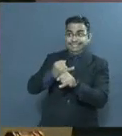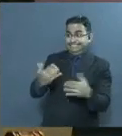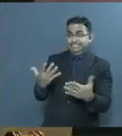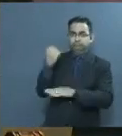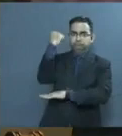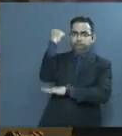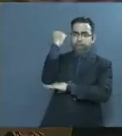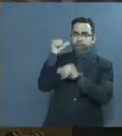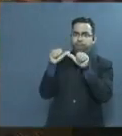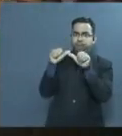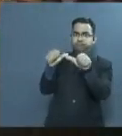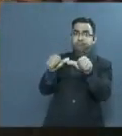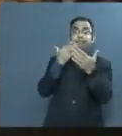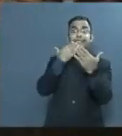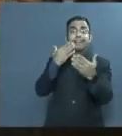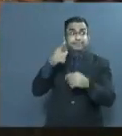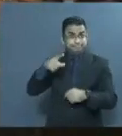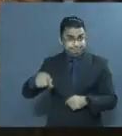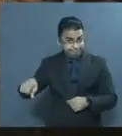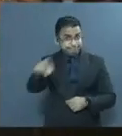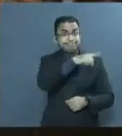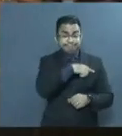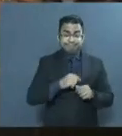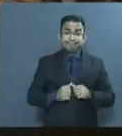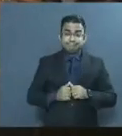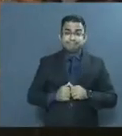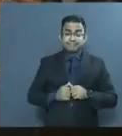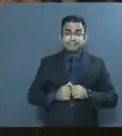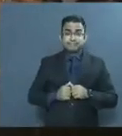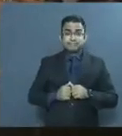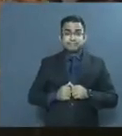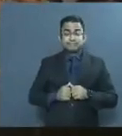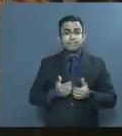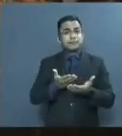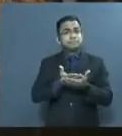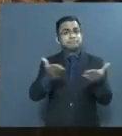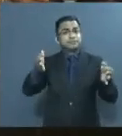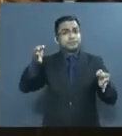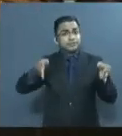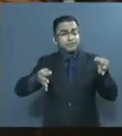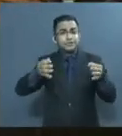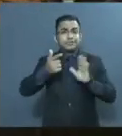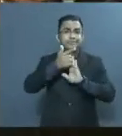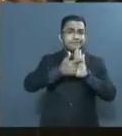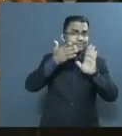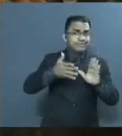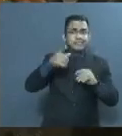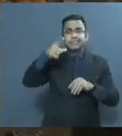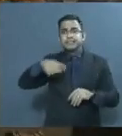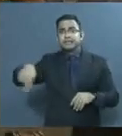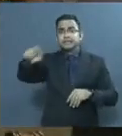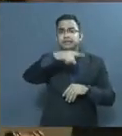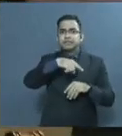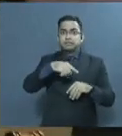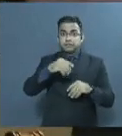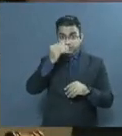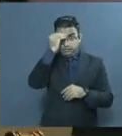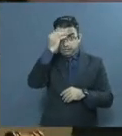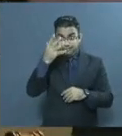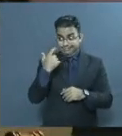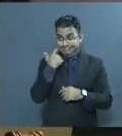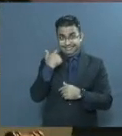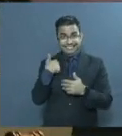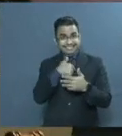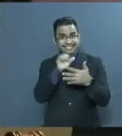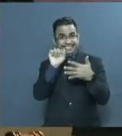en pie. Con Ciudadanos, incluso en un escenario tan complejo como el que